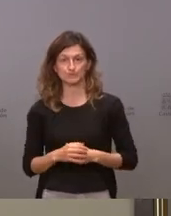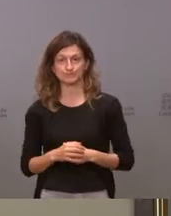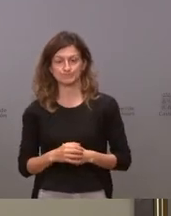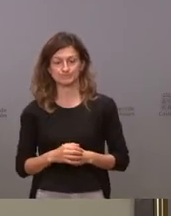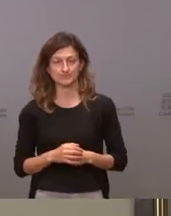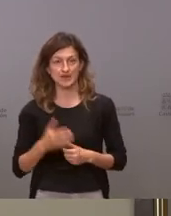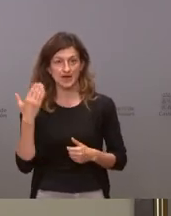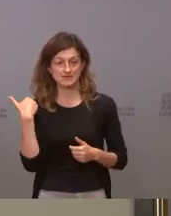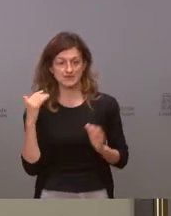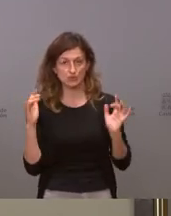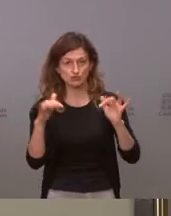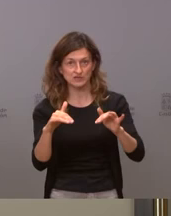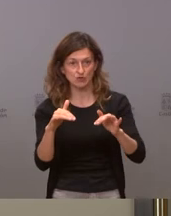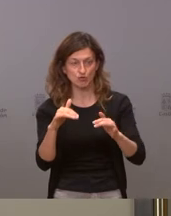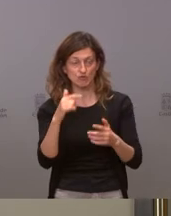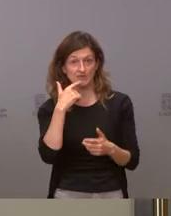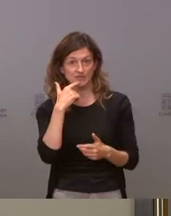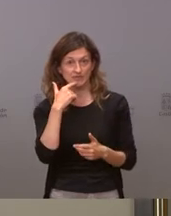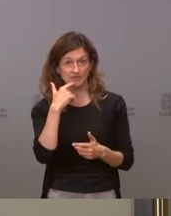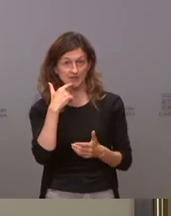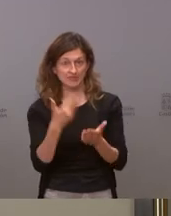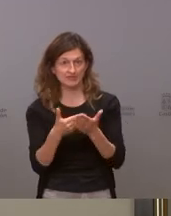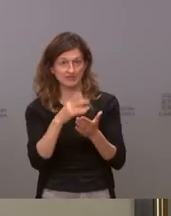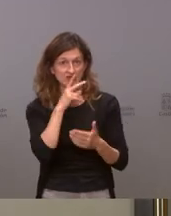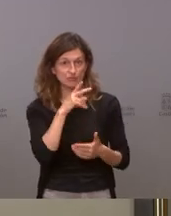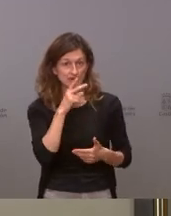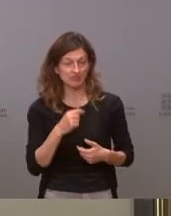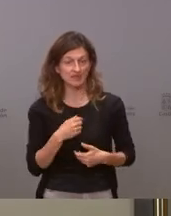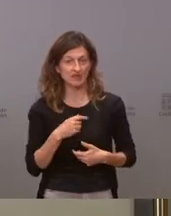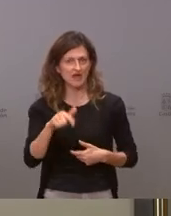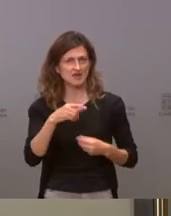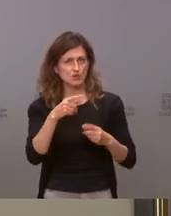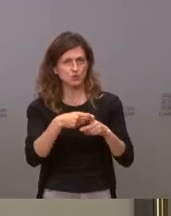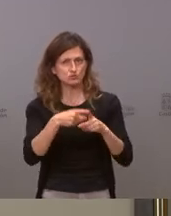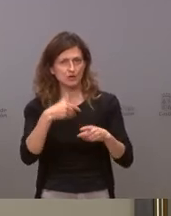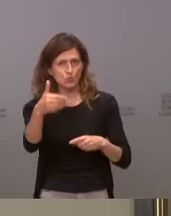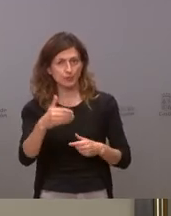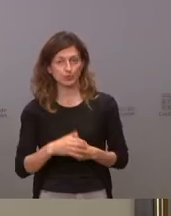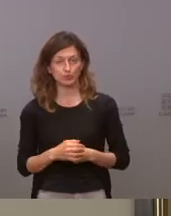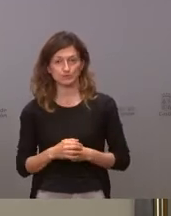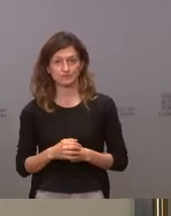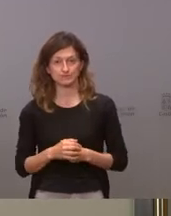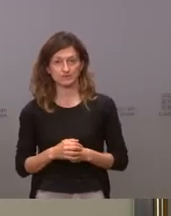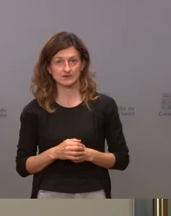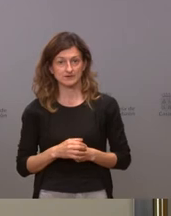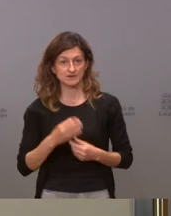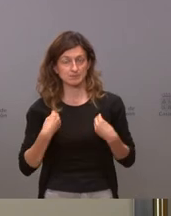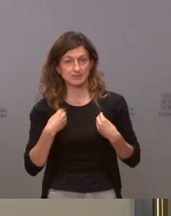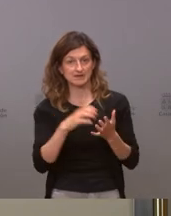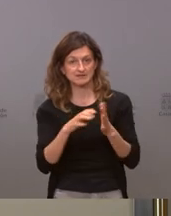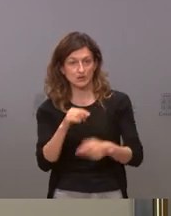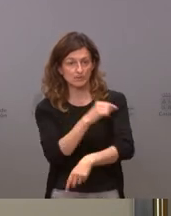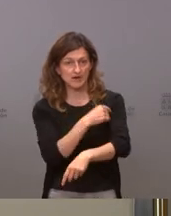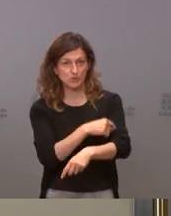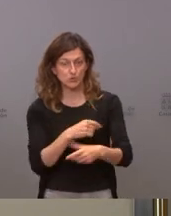antiterritorial se abordó lo del certificado verde cuándo se podría aplicar cuándo va a poder el ciudadano de Castilla aunque esté vacunado o haya